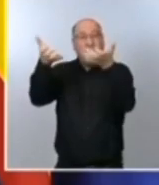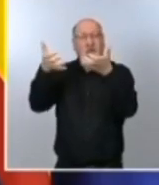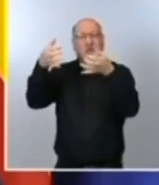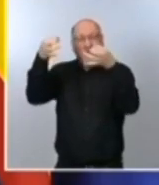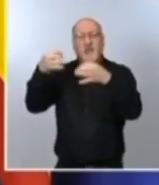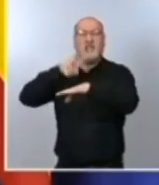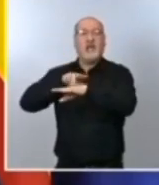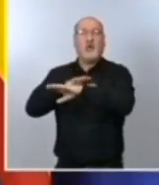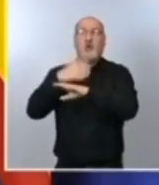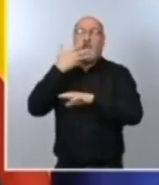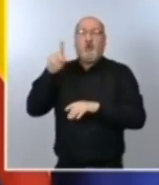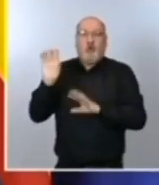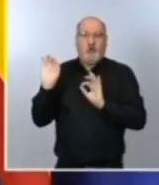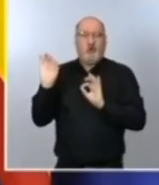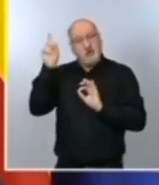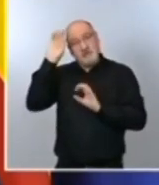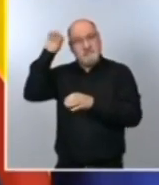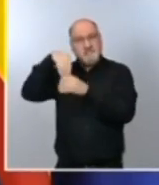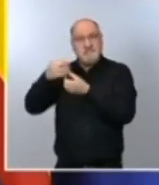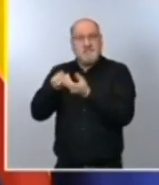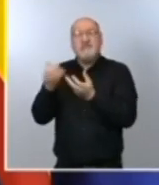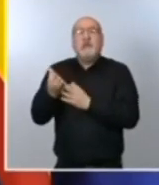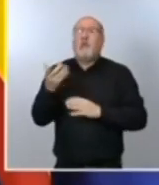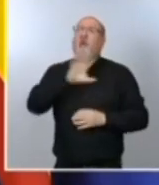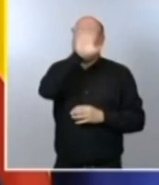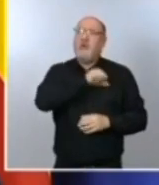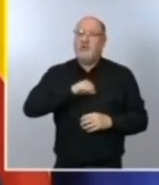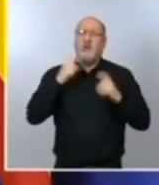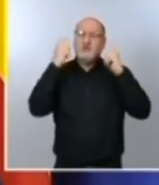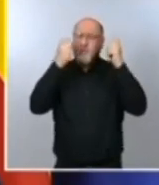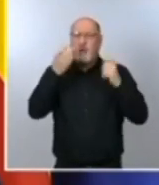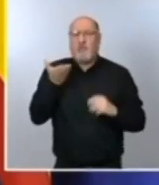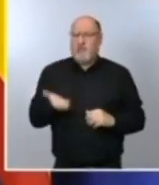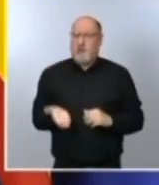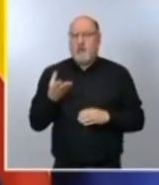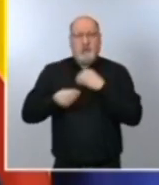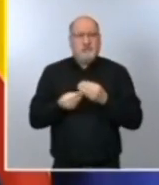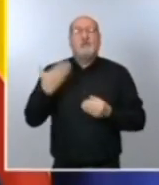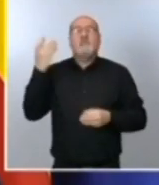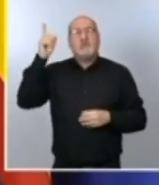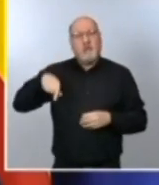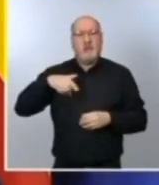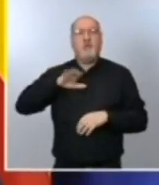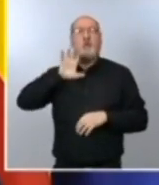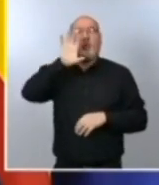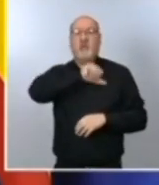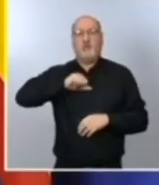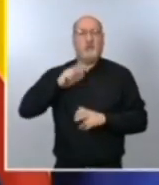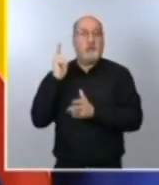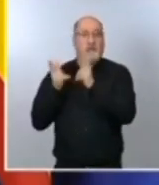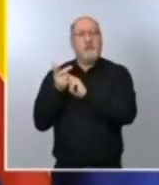decir es que todas las comunidades autónomas están haciendo un esfuerzo importante, también la comunidad autónoma del País Vasco, para poder administrar